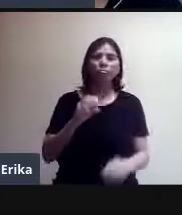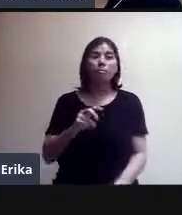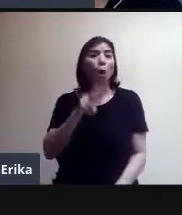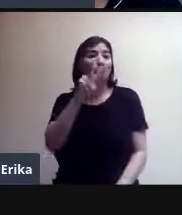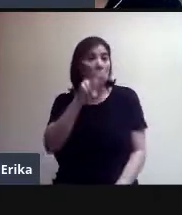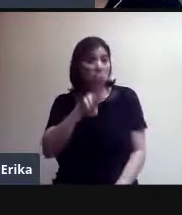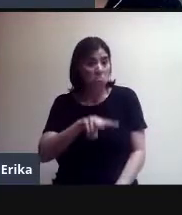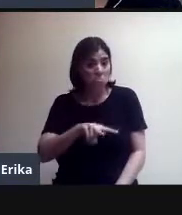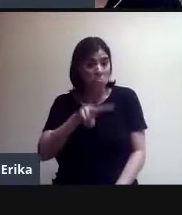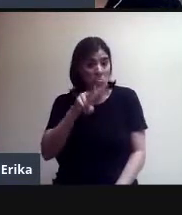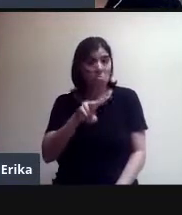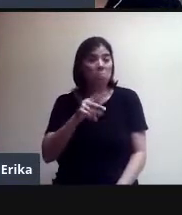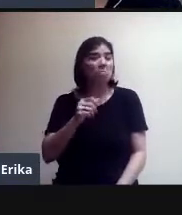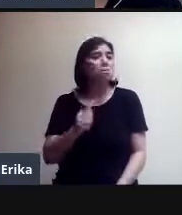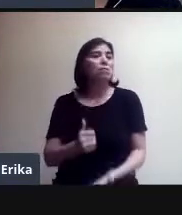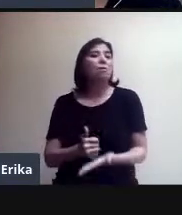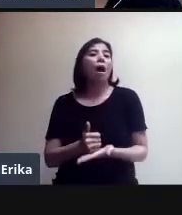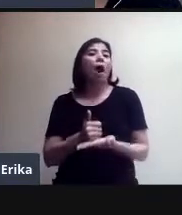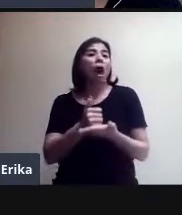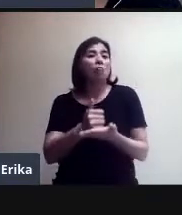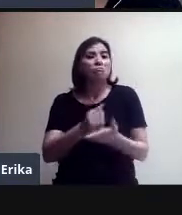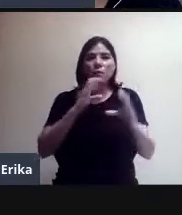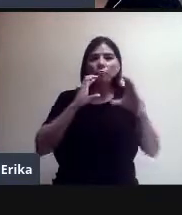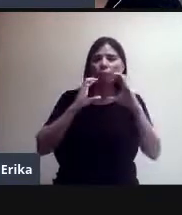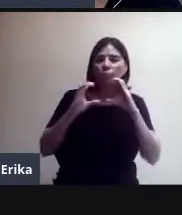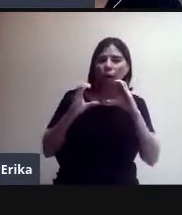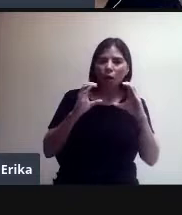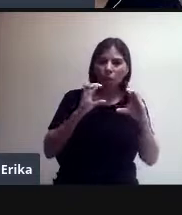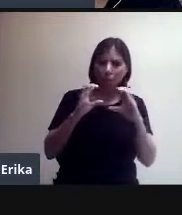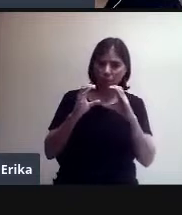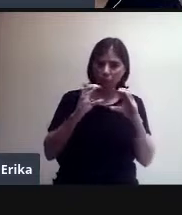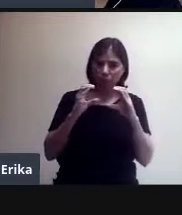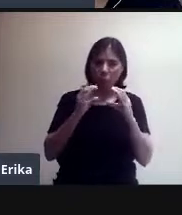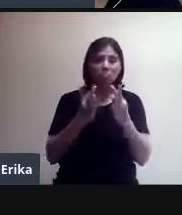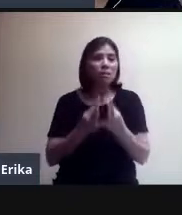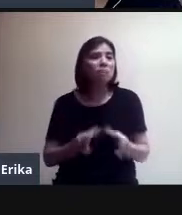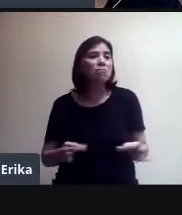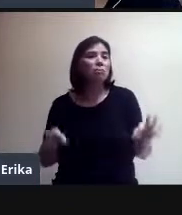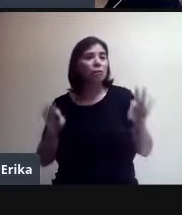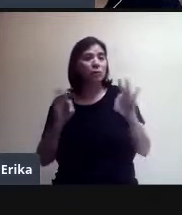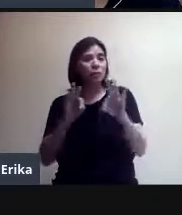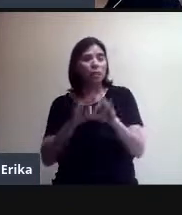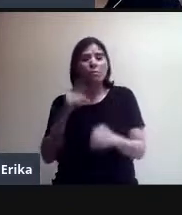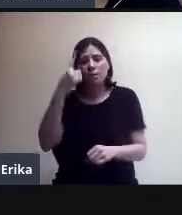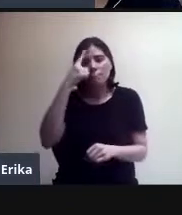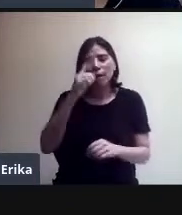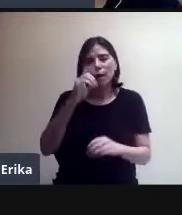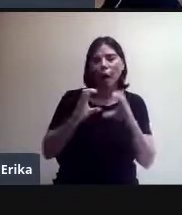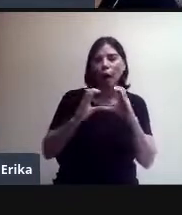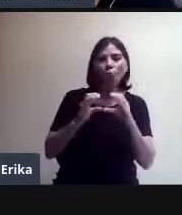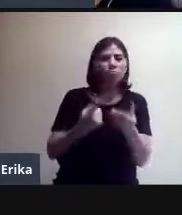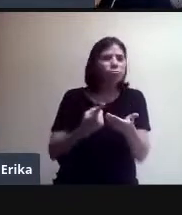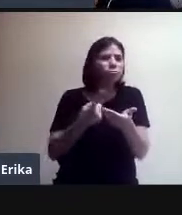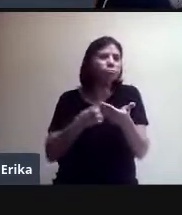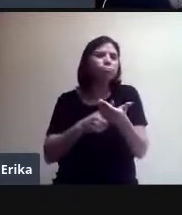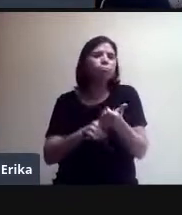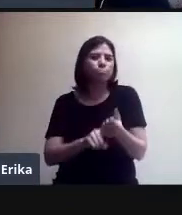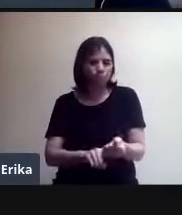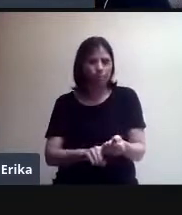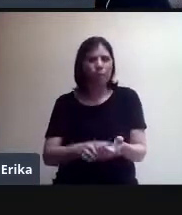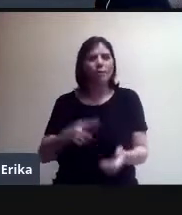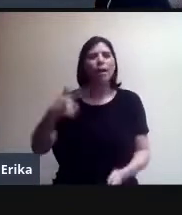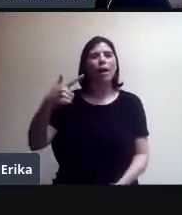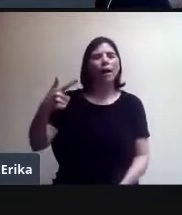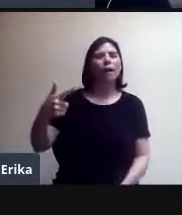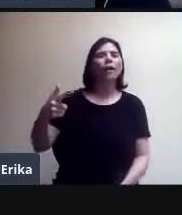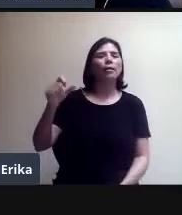precisamente una herramienta de comunicación. Está considerada como una herramienta de comunicación dentro de la G Suite, que es